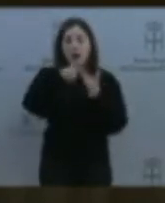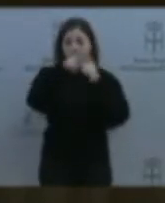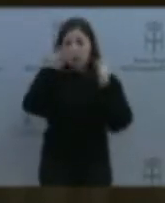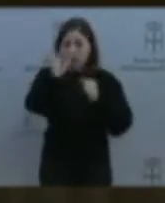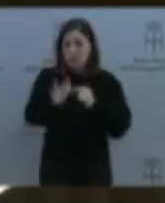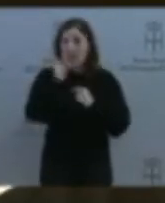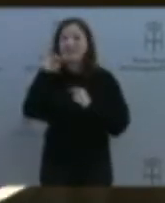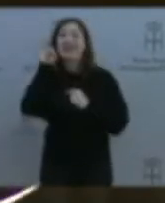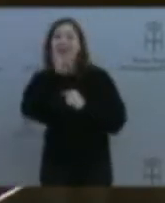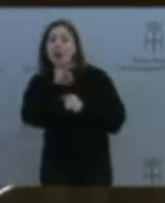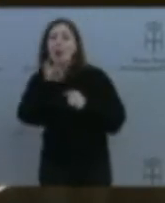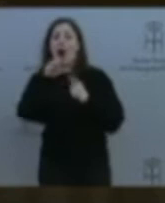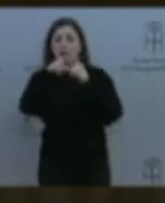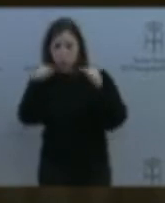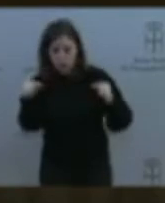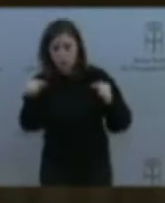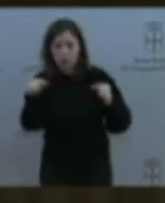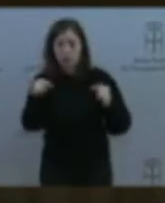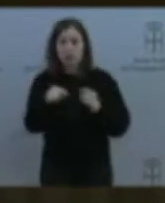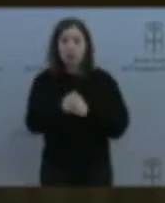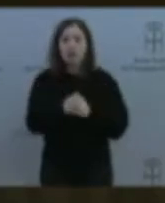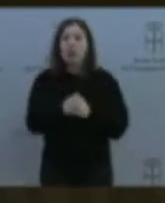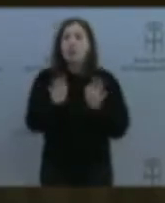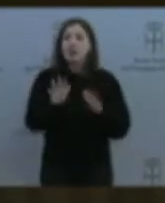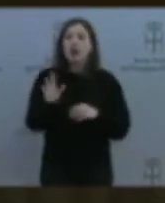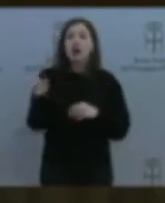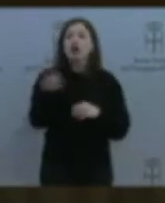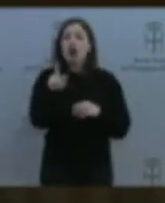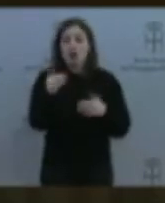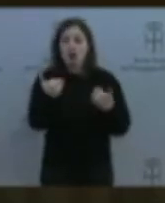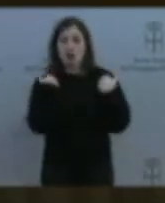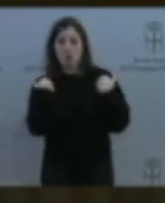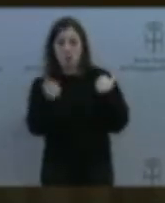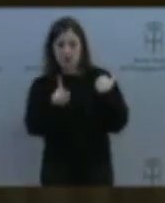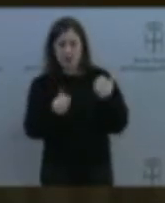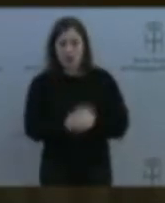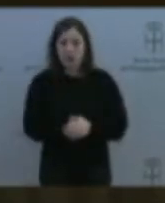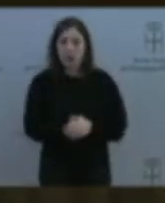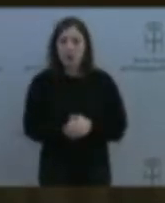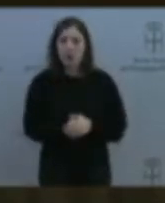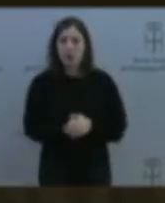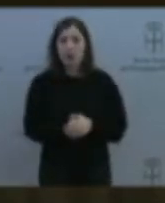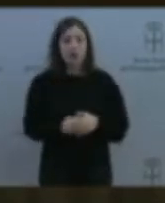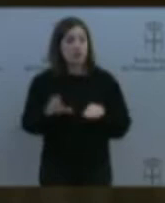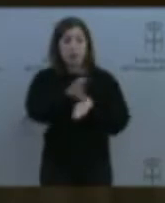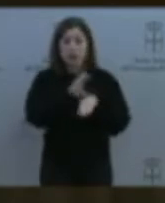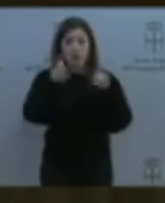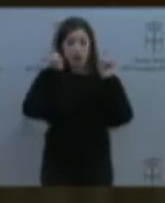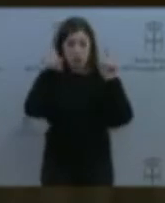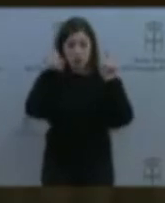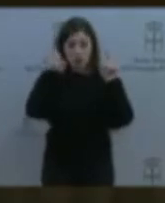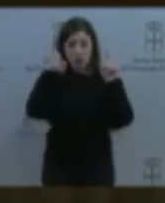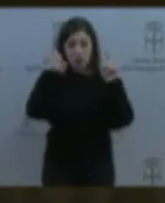navega, pero no la competencia. Corresponde a la Consejería de Educación el registro, y digo también textualmente,